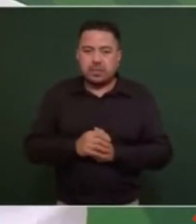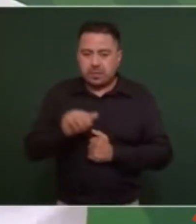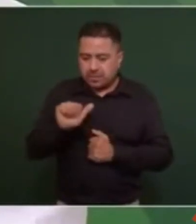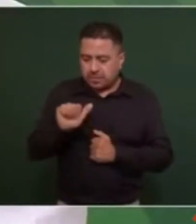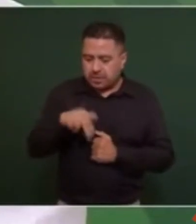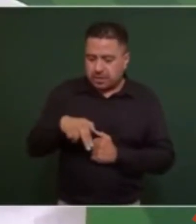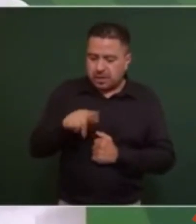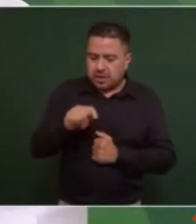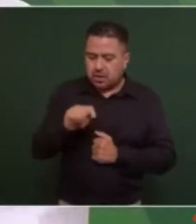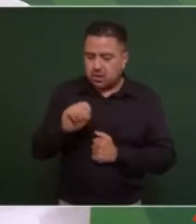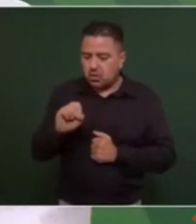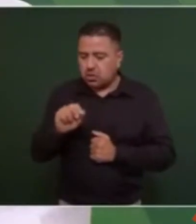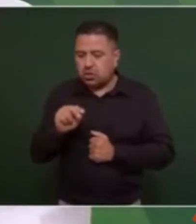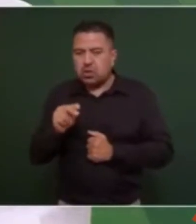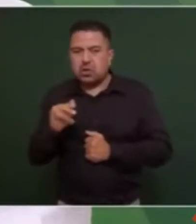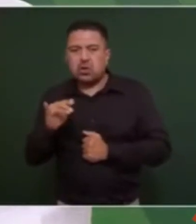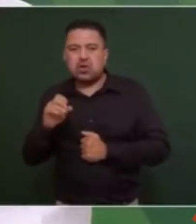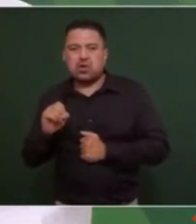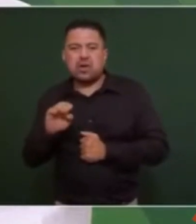Cosío de las brisas